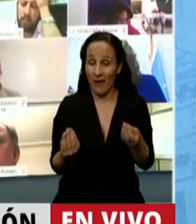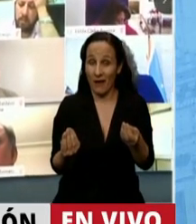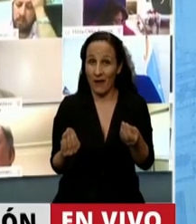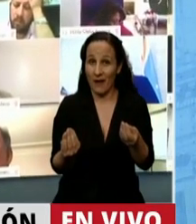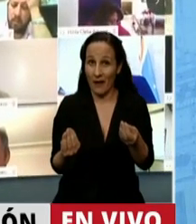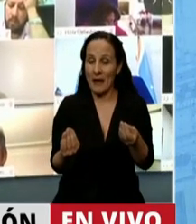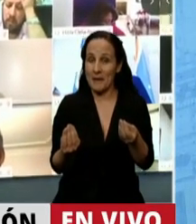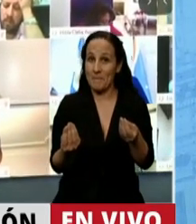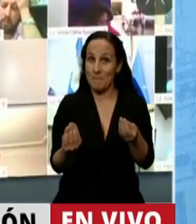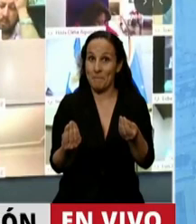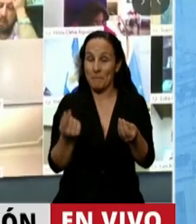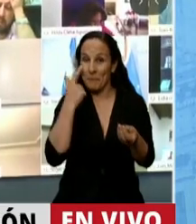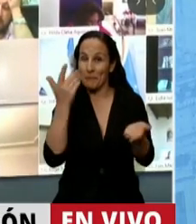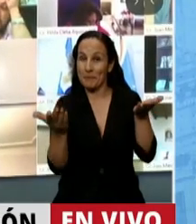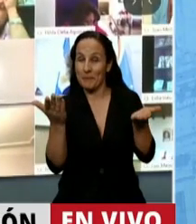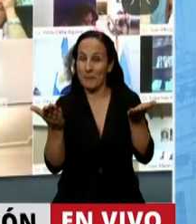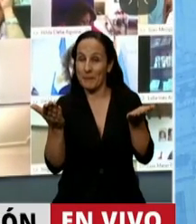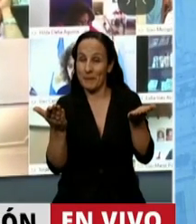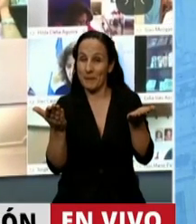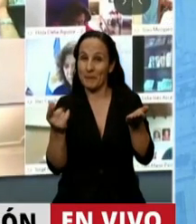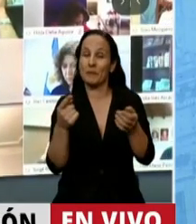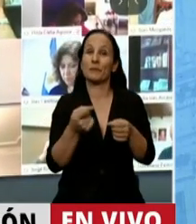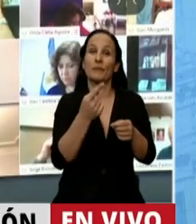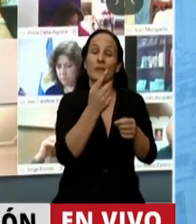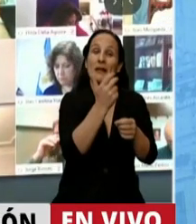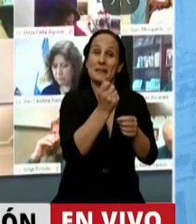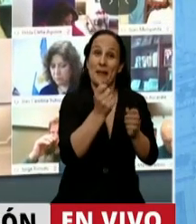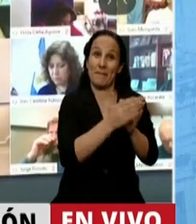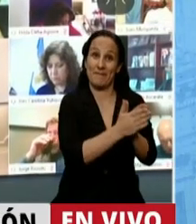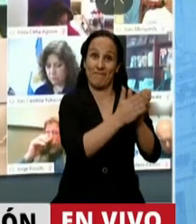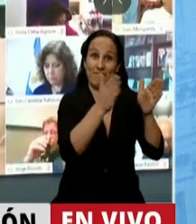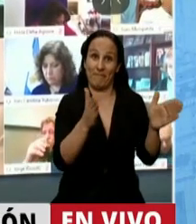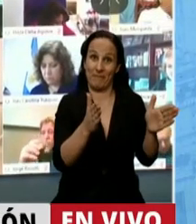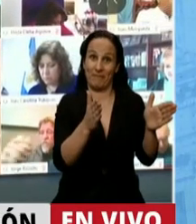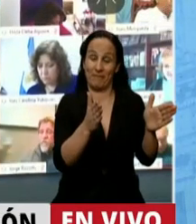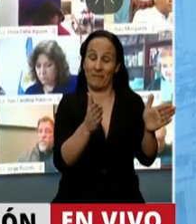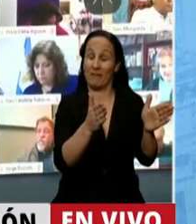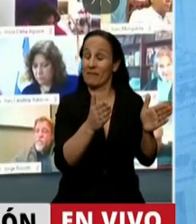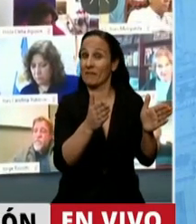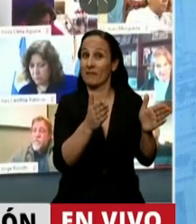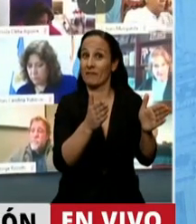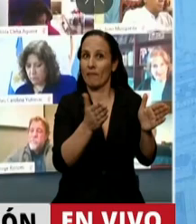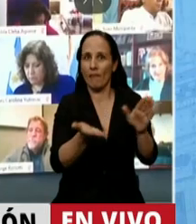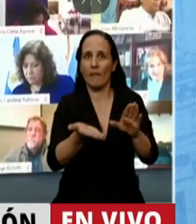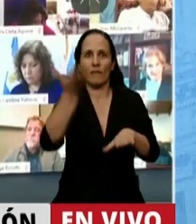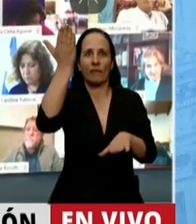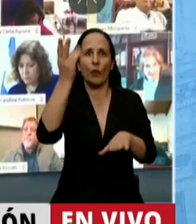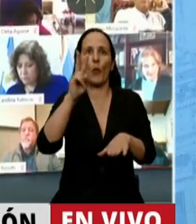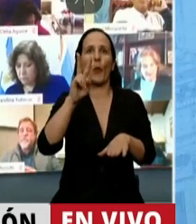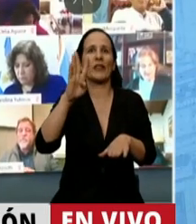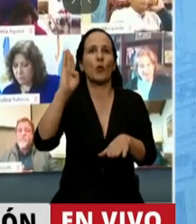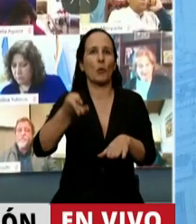la variación del primer semestre termina siendo de un aumento de